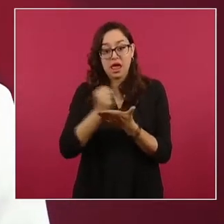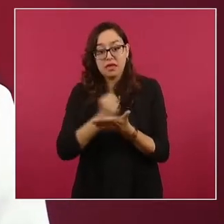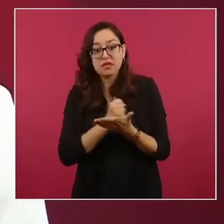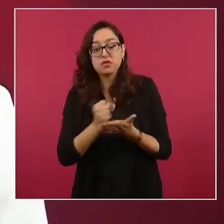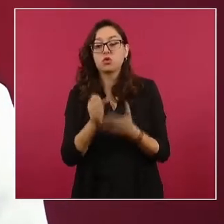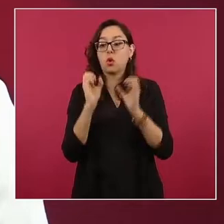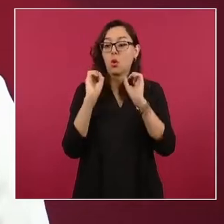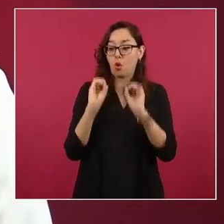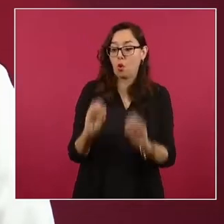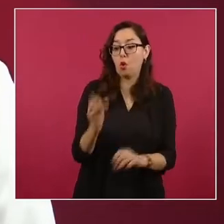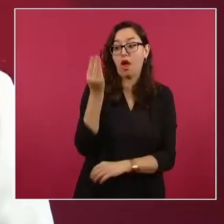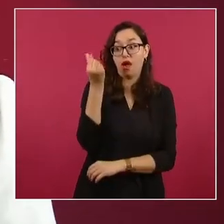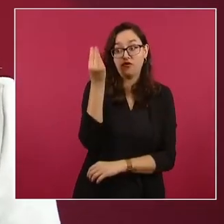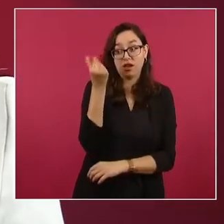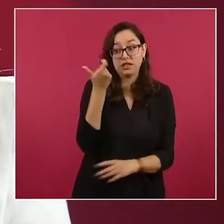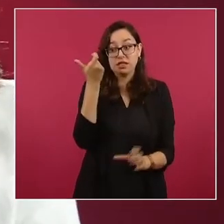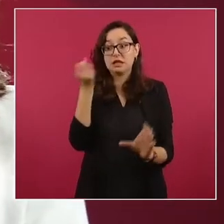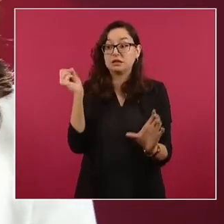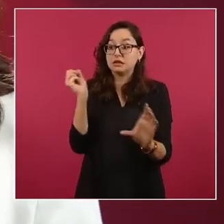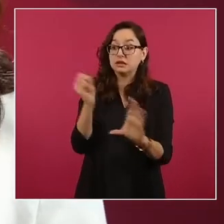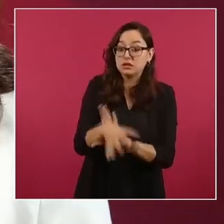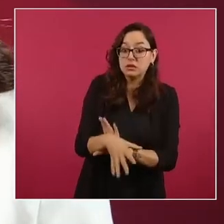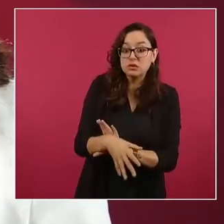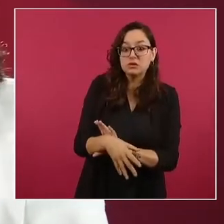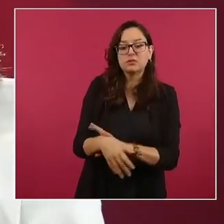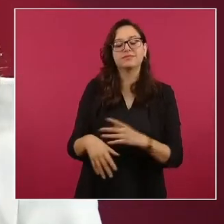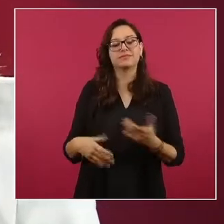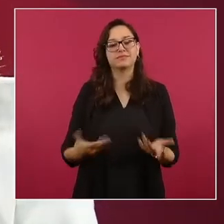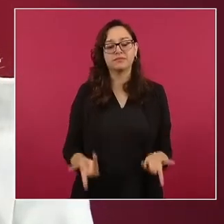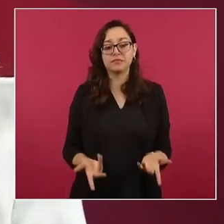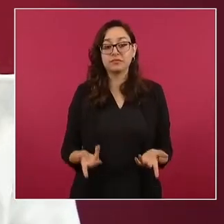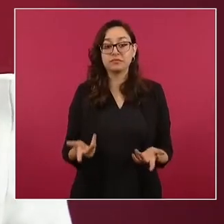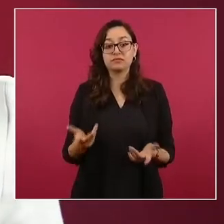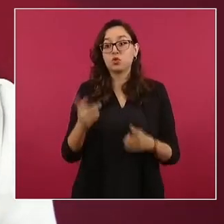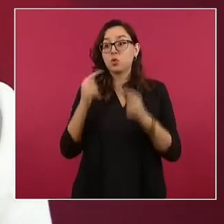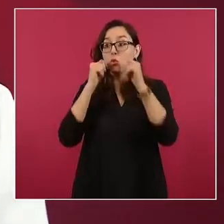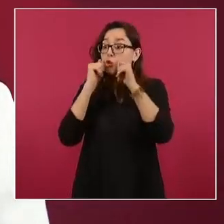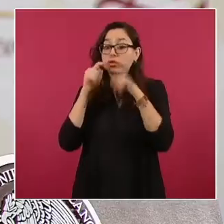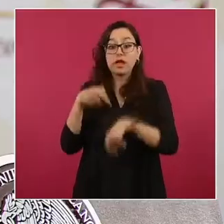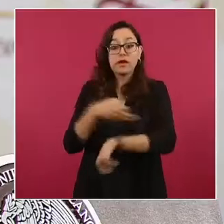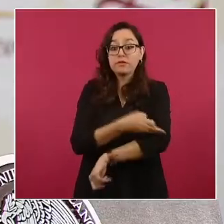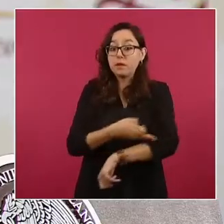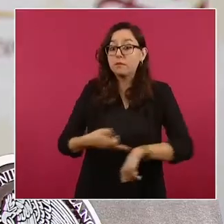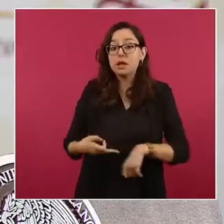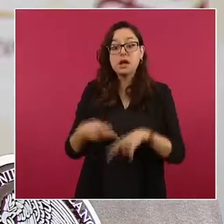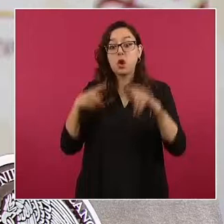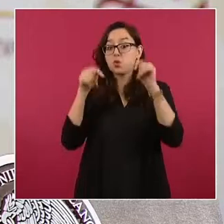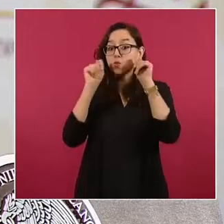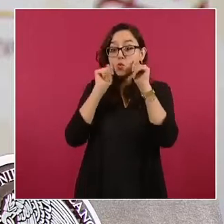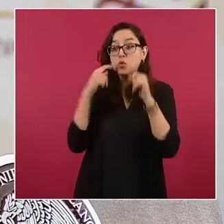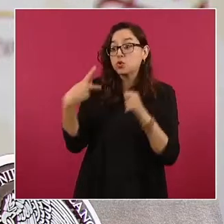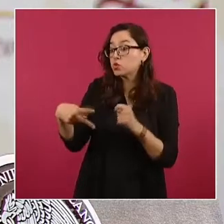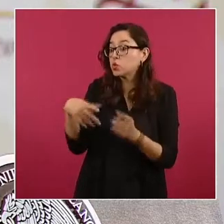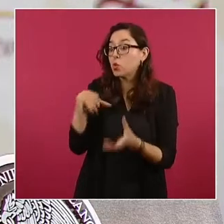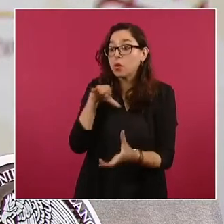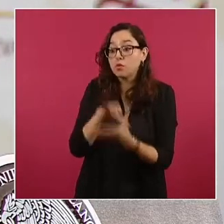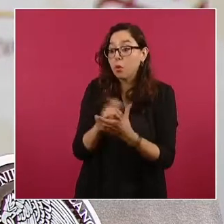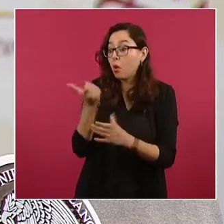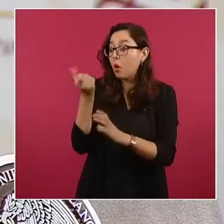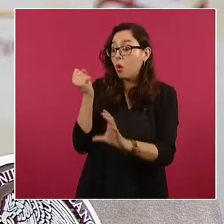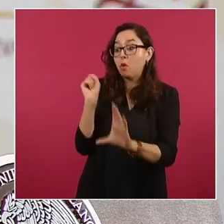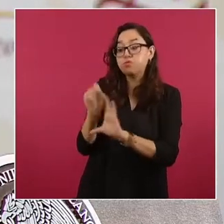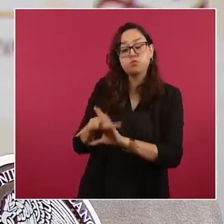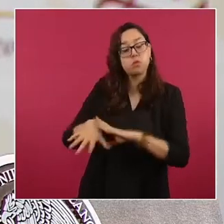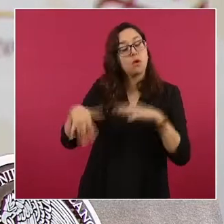bancarias. Así fuese de parte de cónyuges o familiares directos. Incluso, Uno